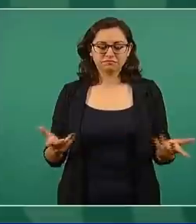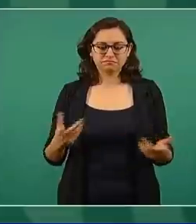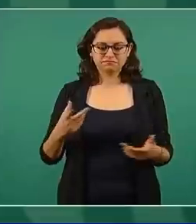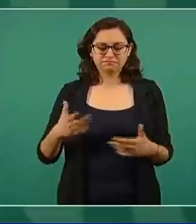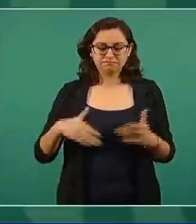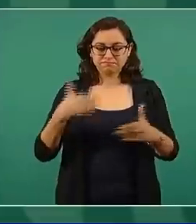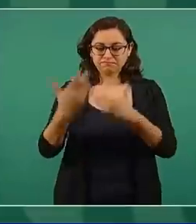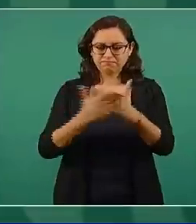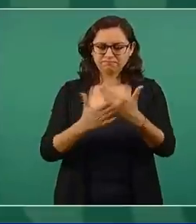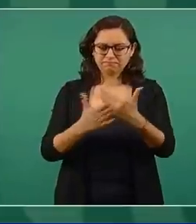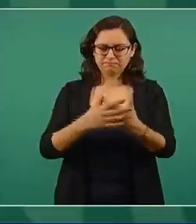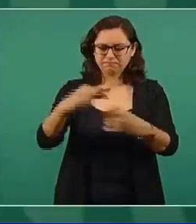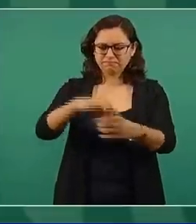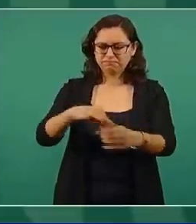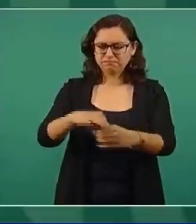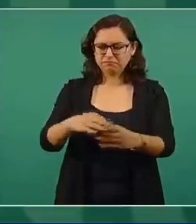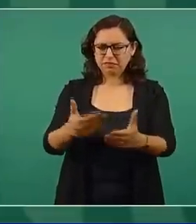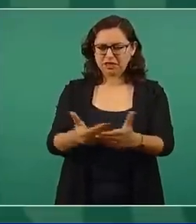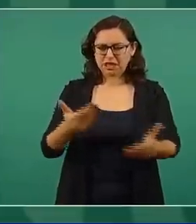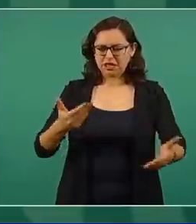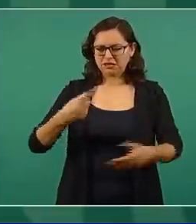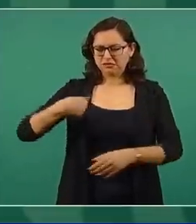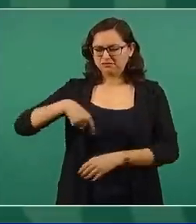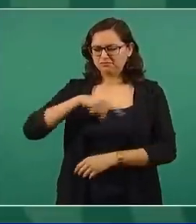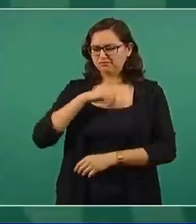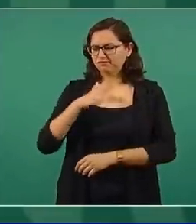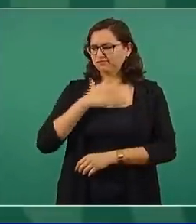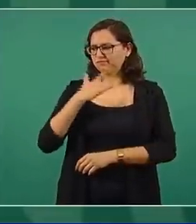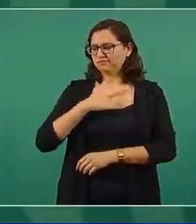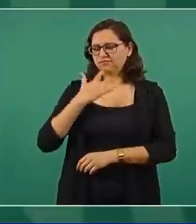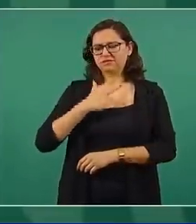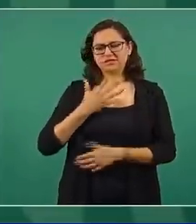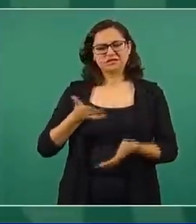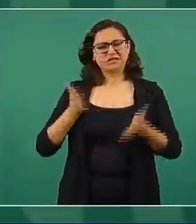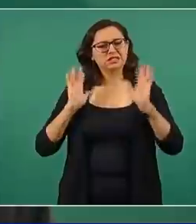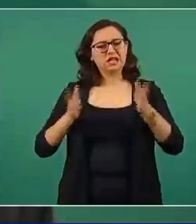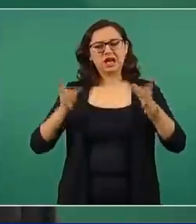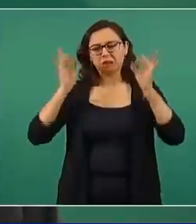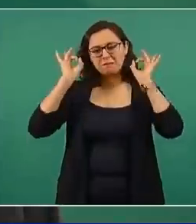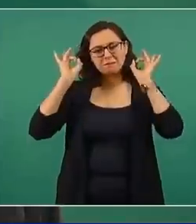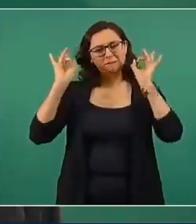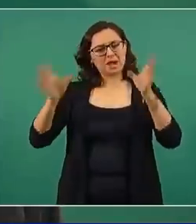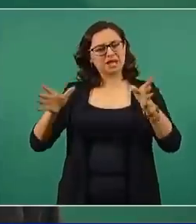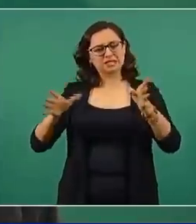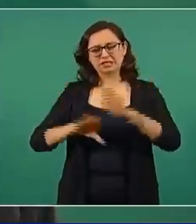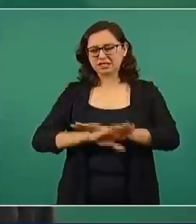y no nos dejemos manipular,